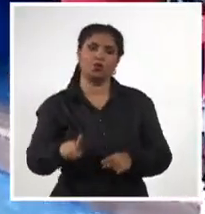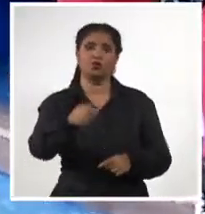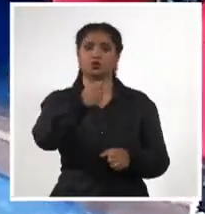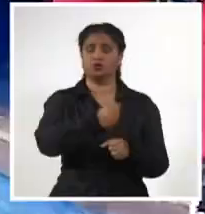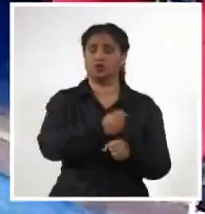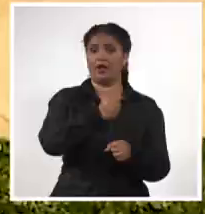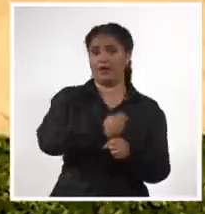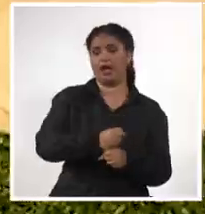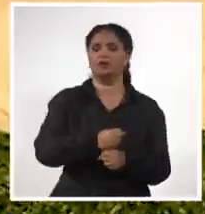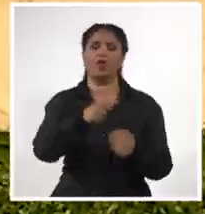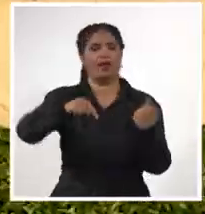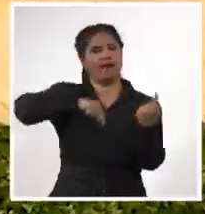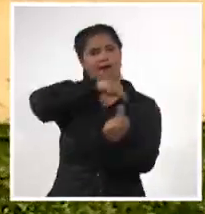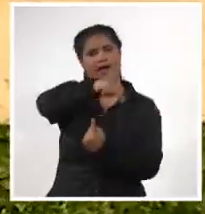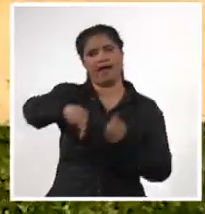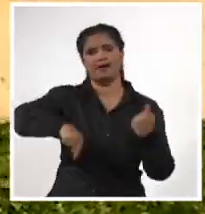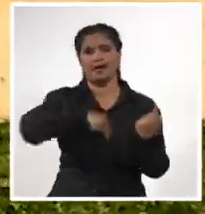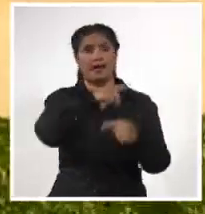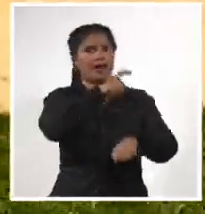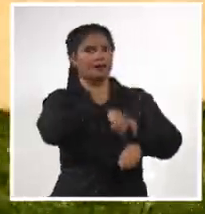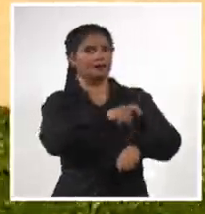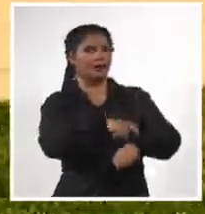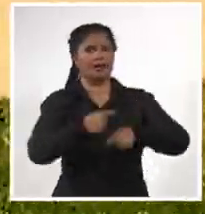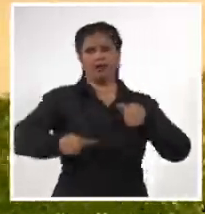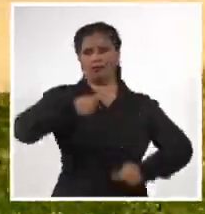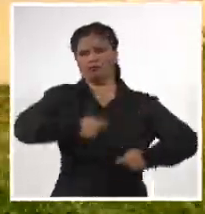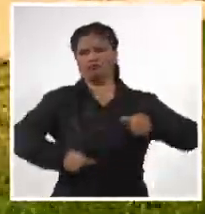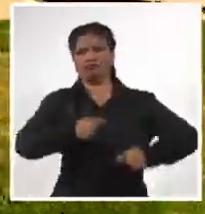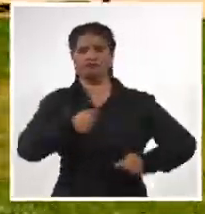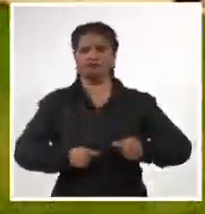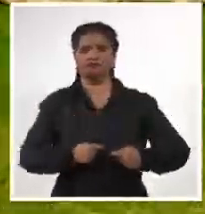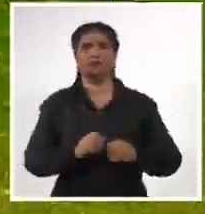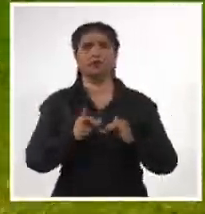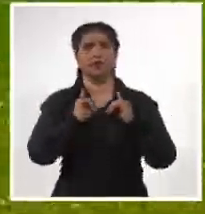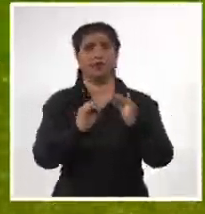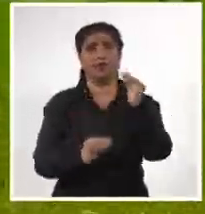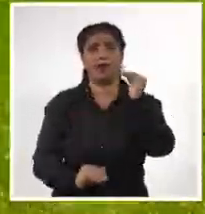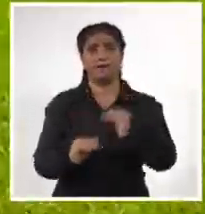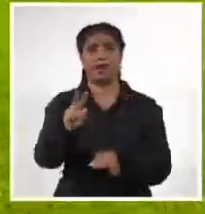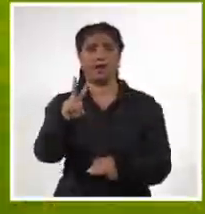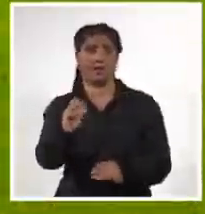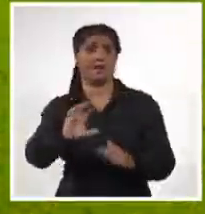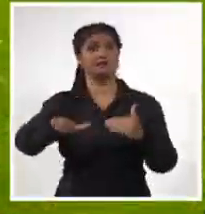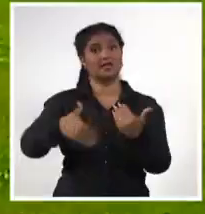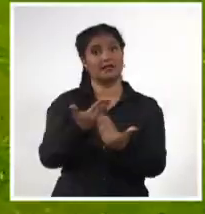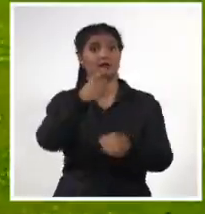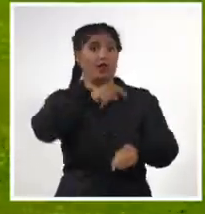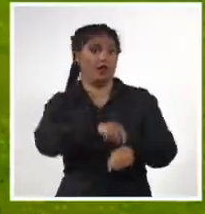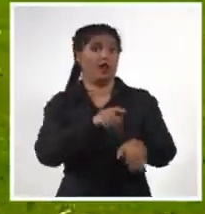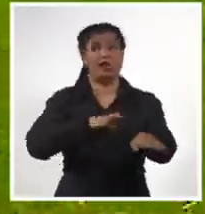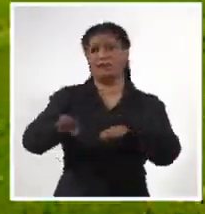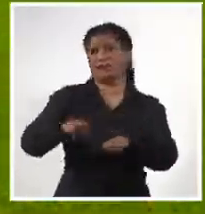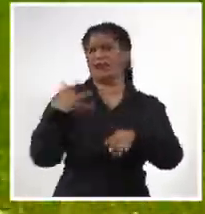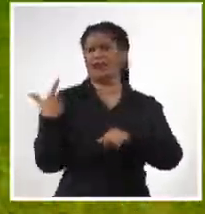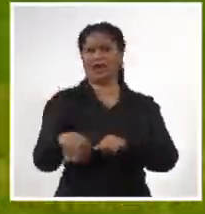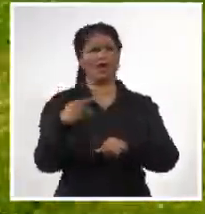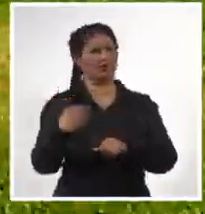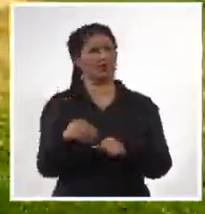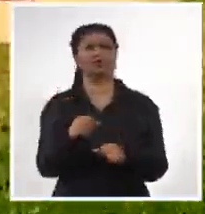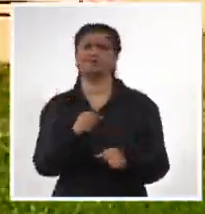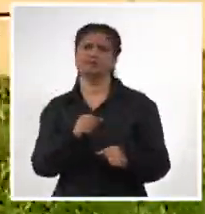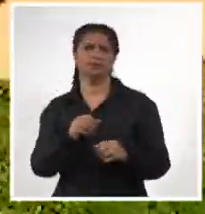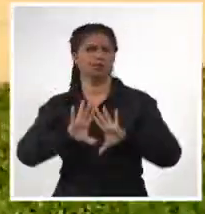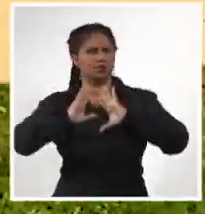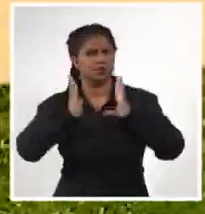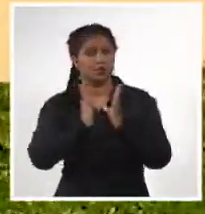construcción de carreras, la velocidad en función de la ofensiva. Repito, más de 20 días de preparación lleva este equipo cubano de béisbol femenino.